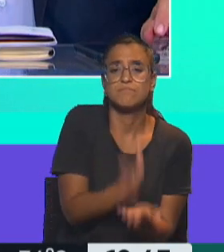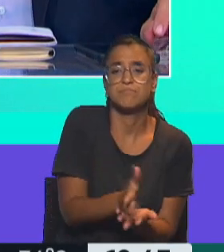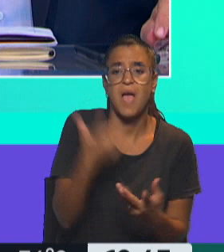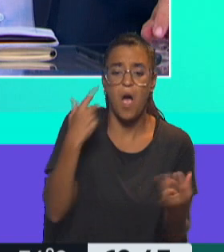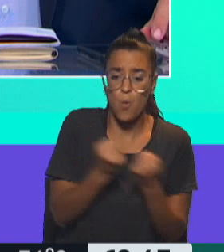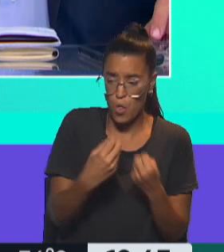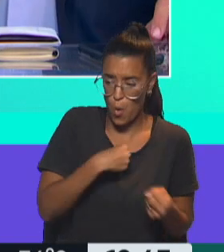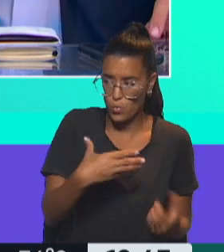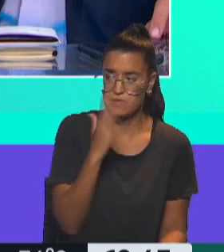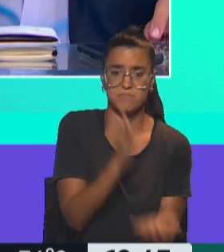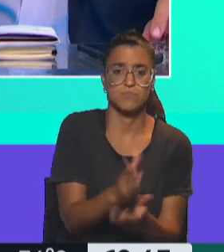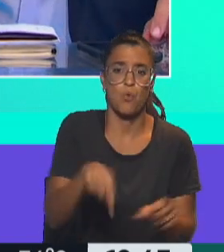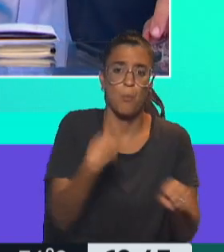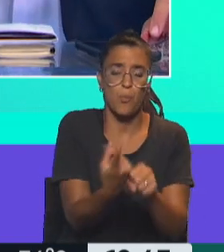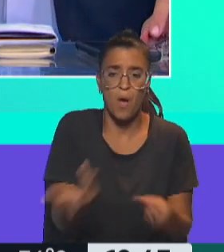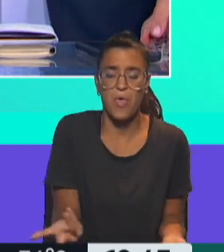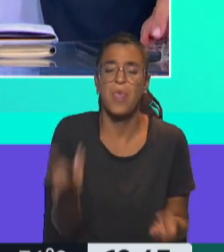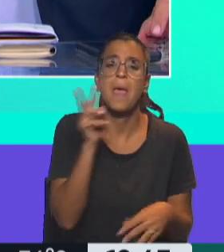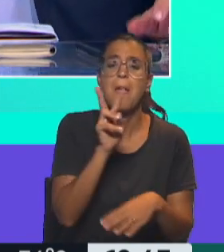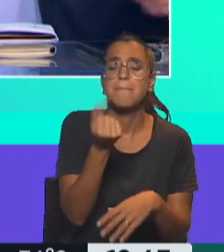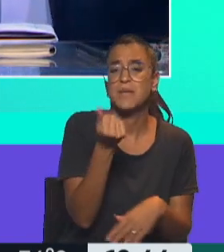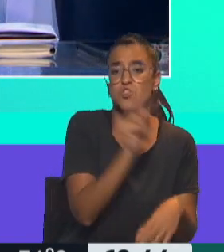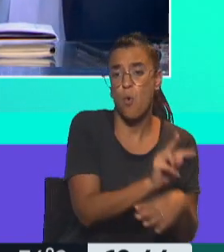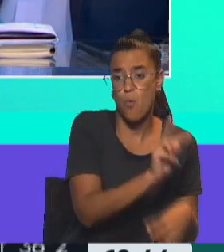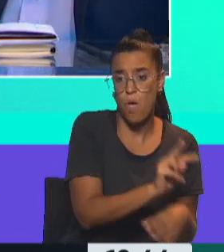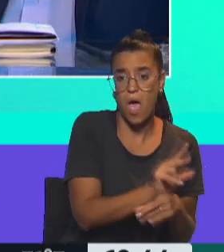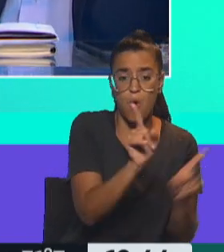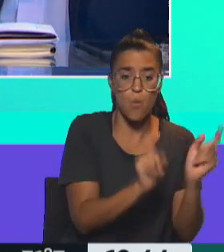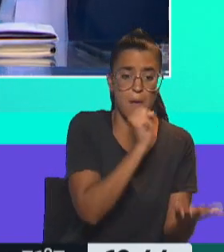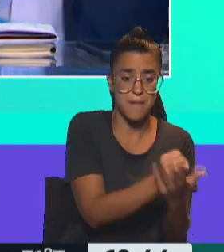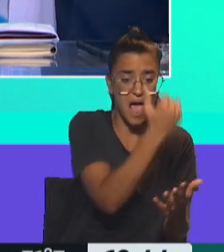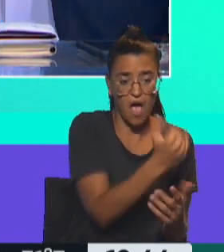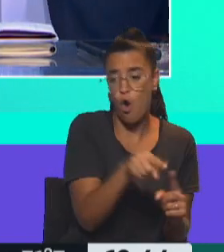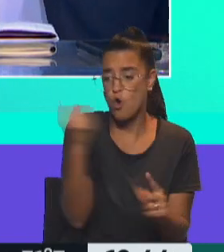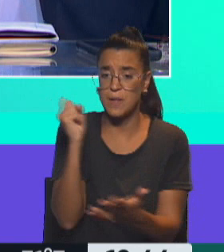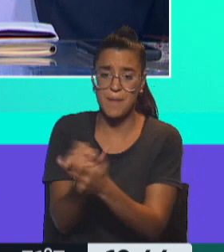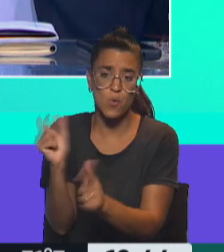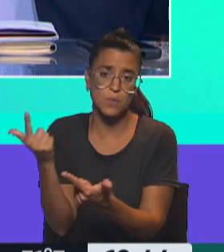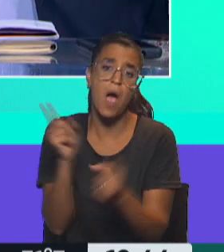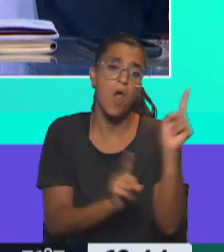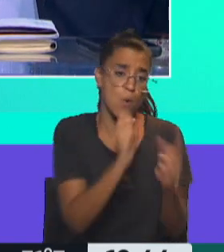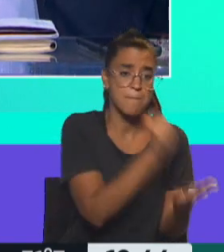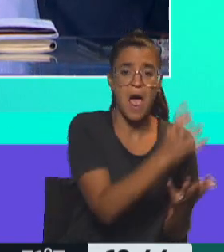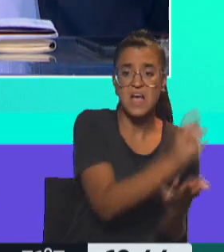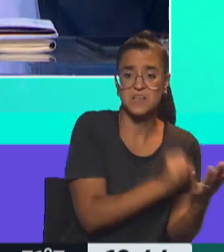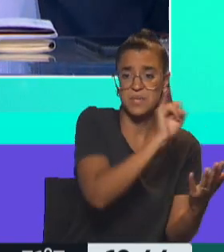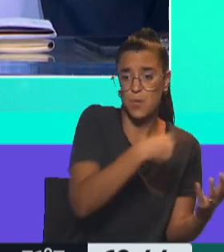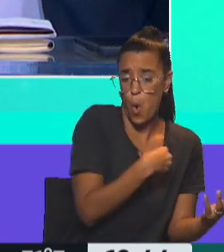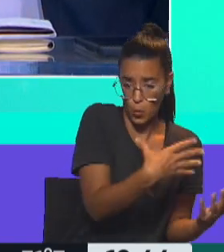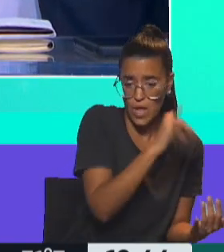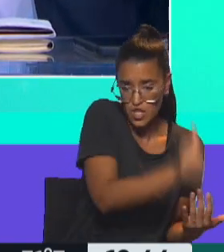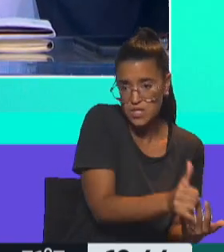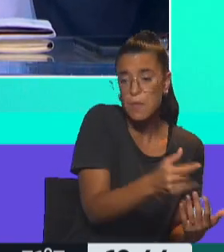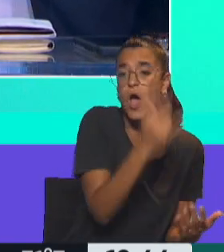un acuerdo voluntario. Los precios cuidados, fíjate vos que hay marcas que están y otras que no están en precios cuidados. ¿Por qué? Porque unas marcas aceptaron estar, ahora,